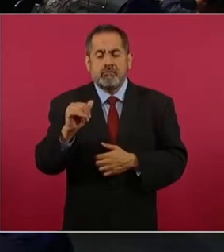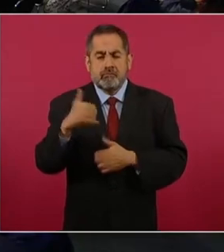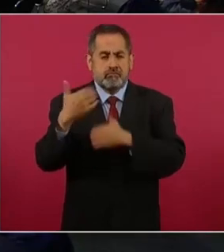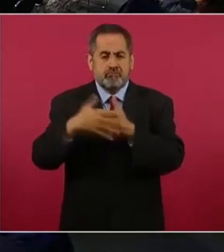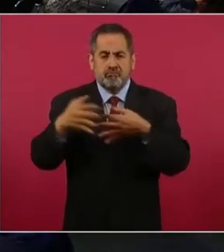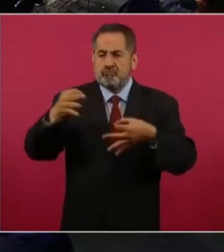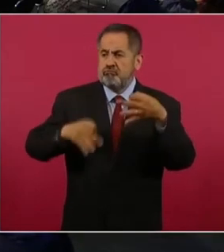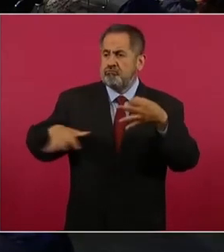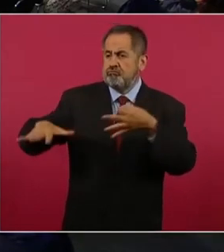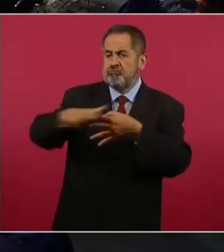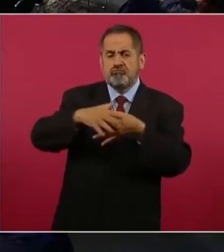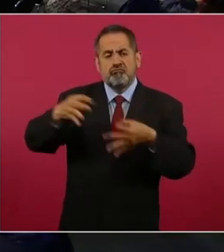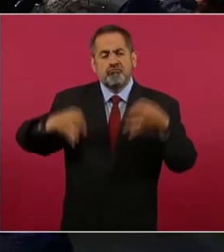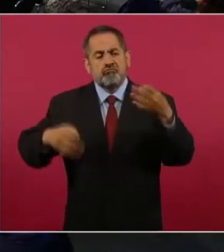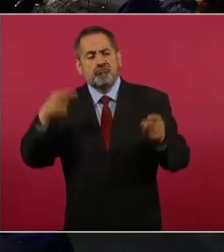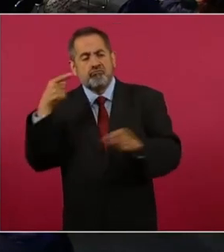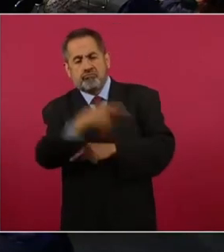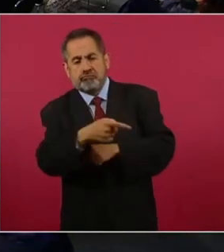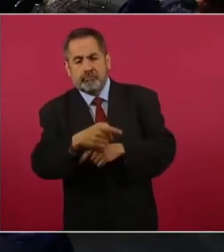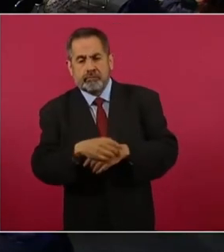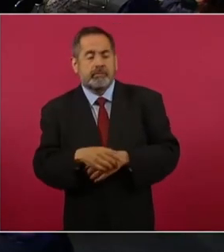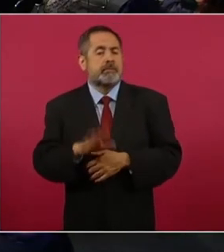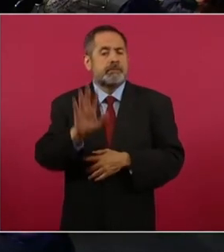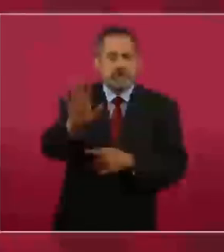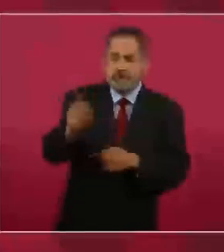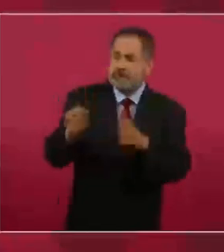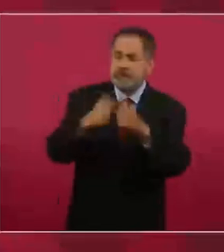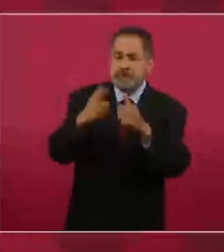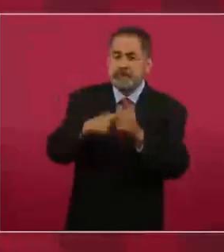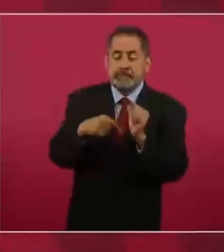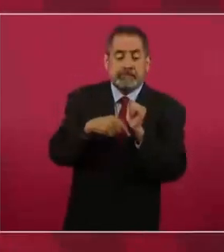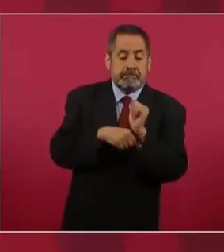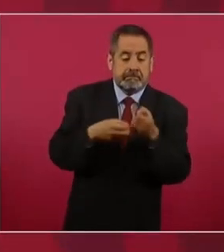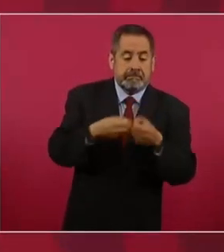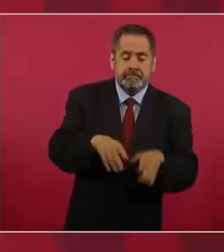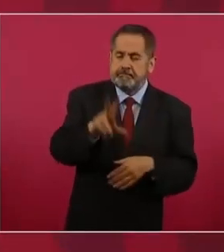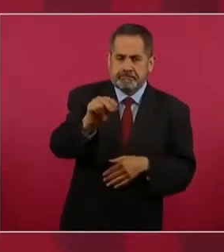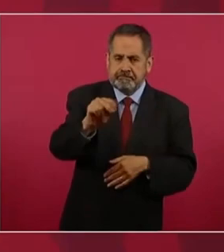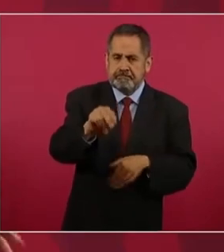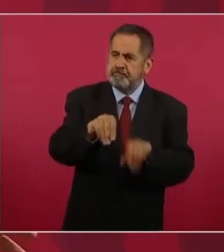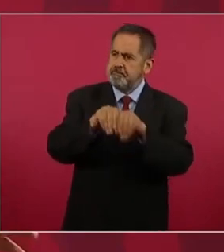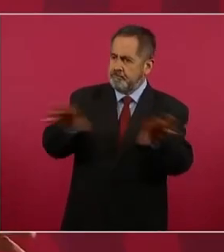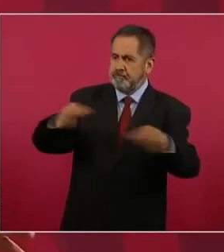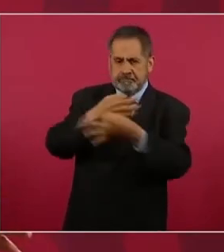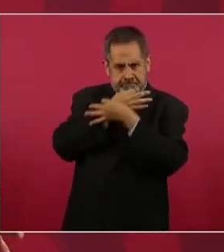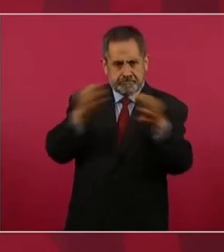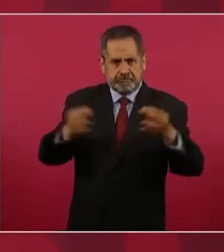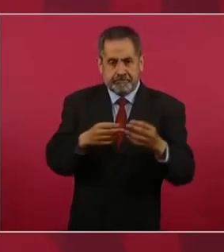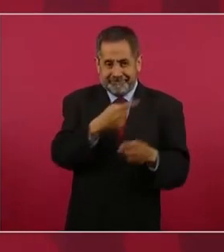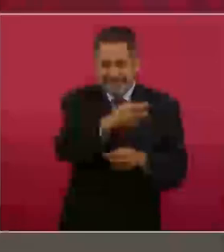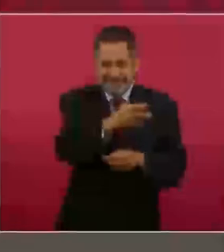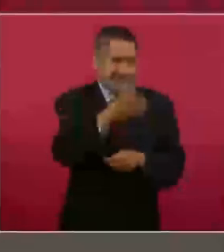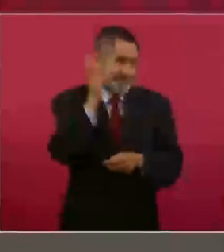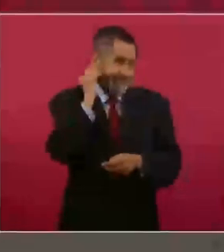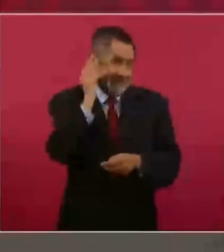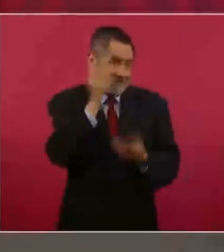Pues que se dé a conocer toda la información, que no se oculte nada, que sepamos todo.